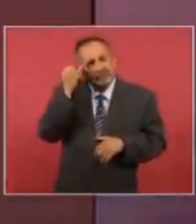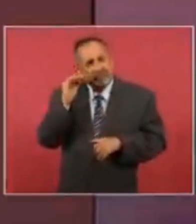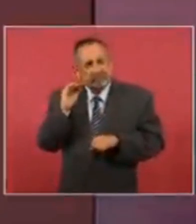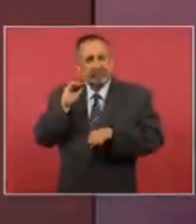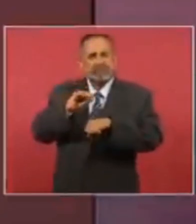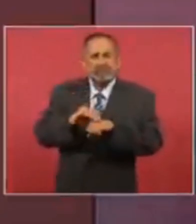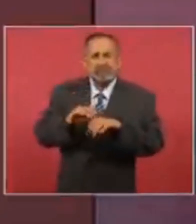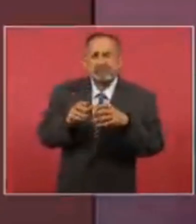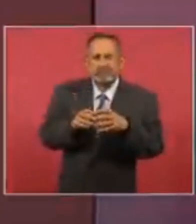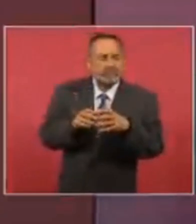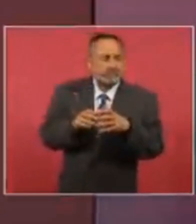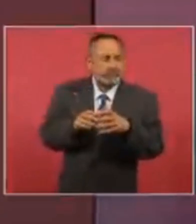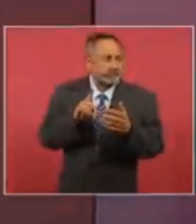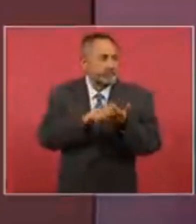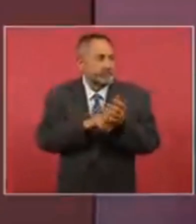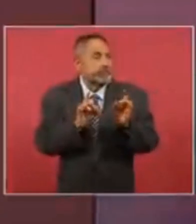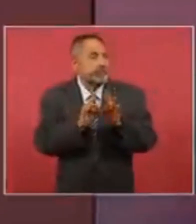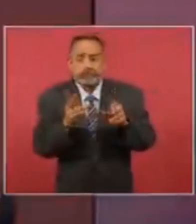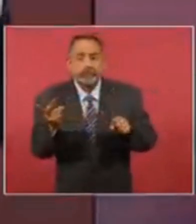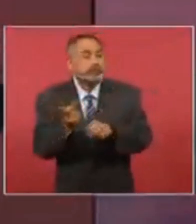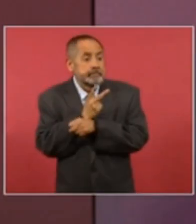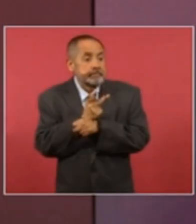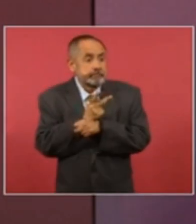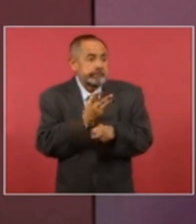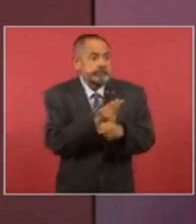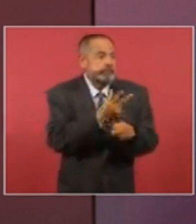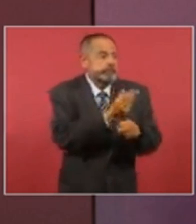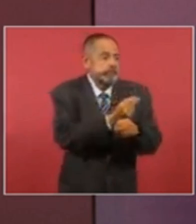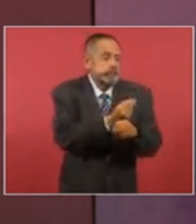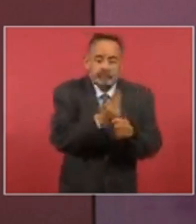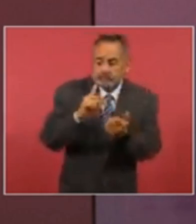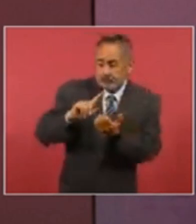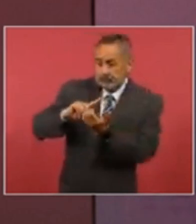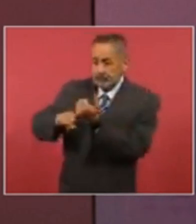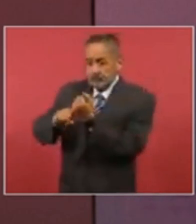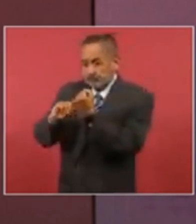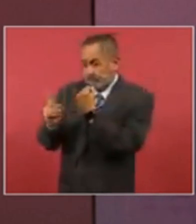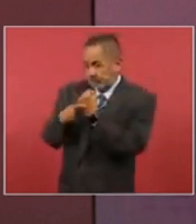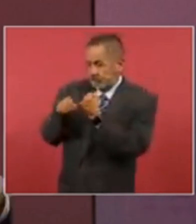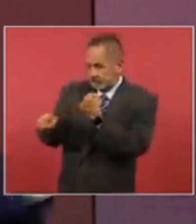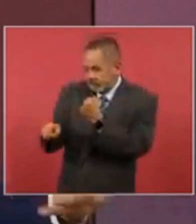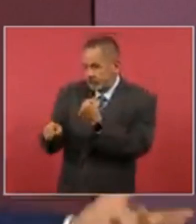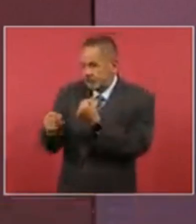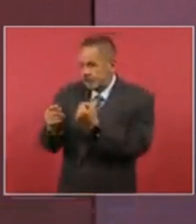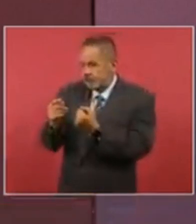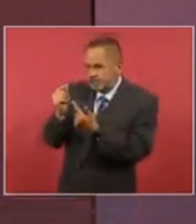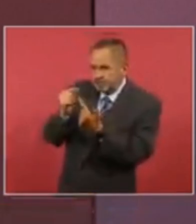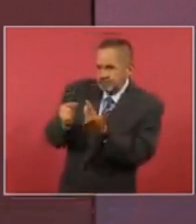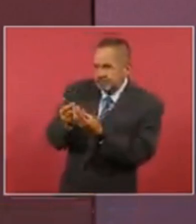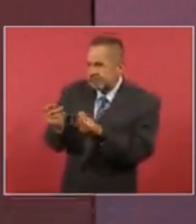efectos en medidas coercitivas como si eso